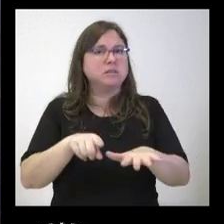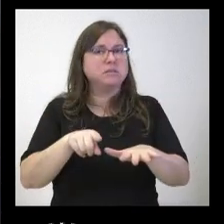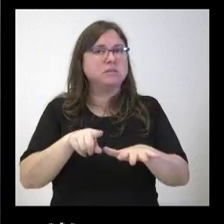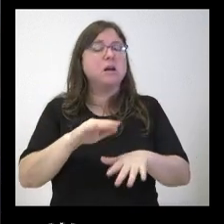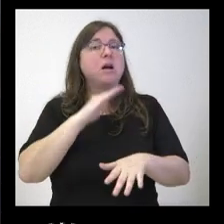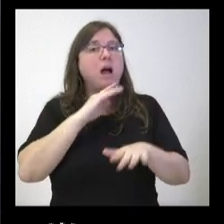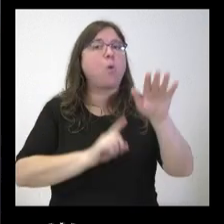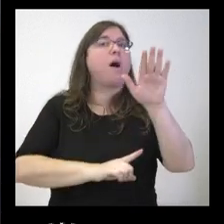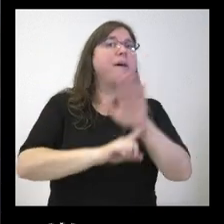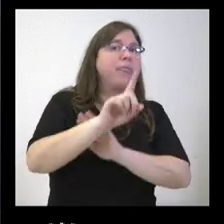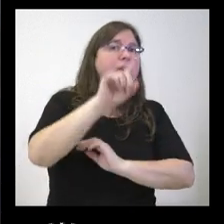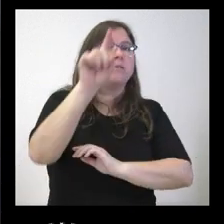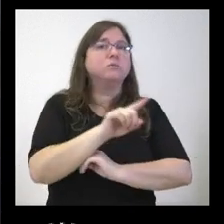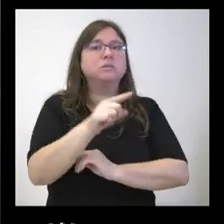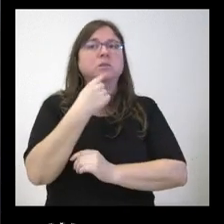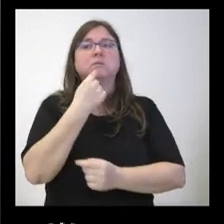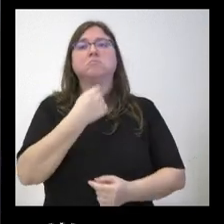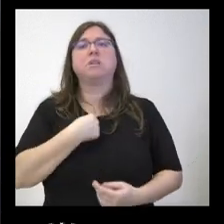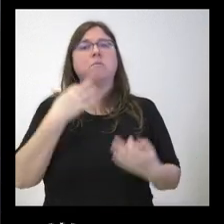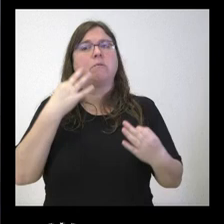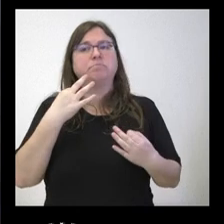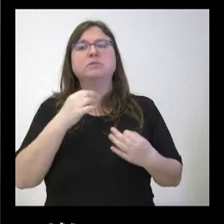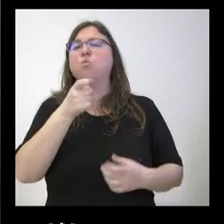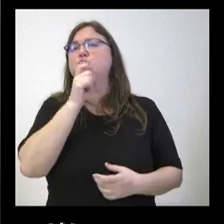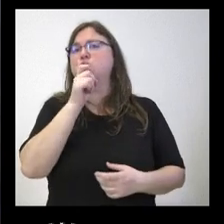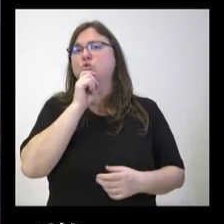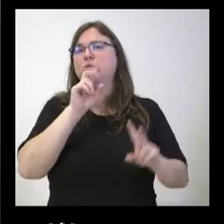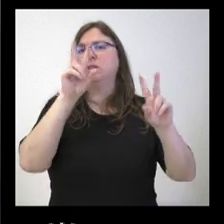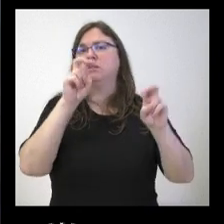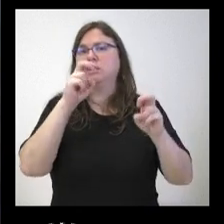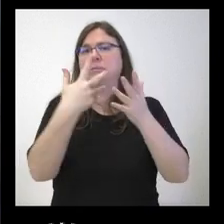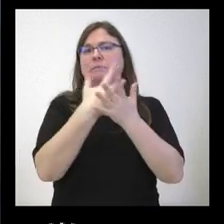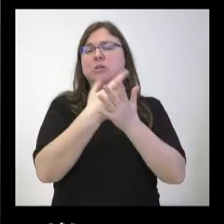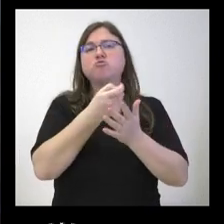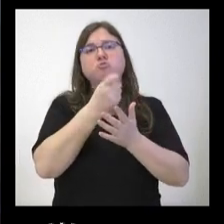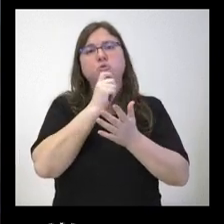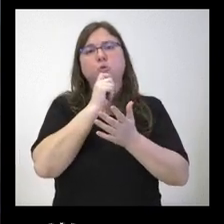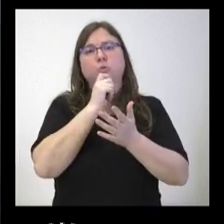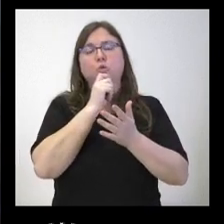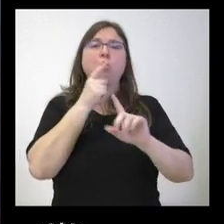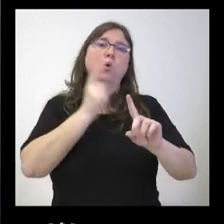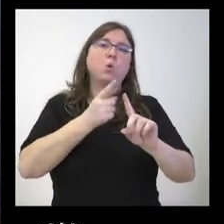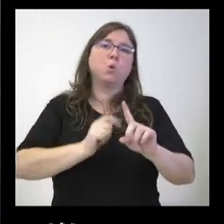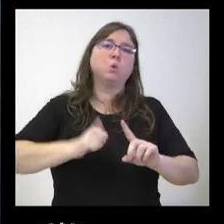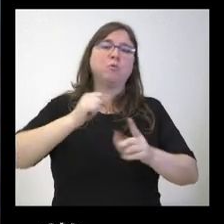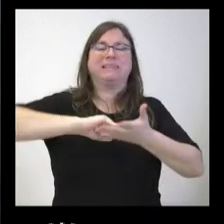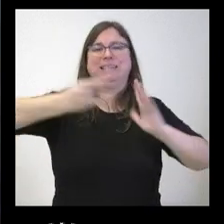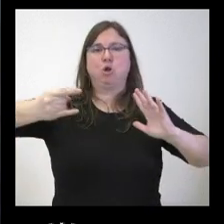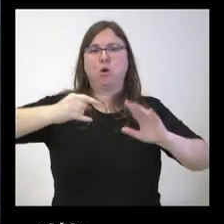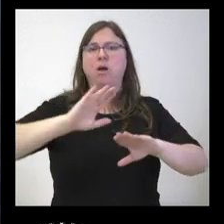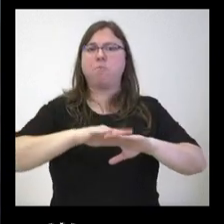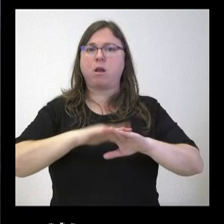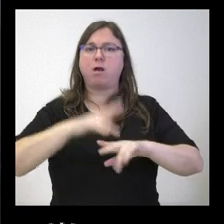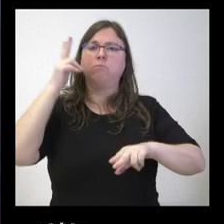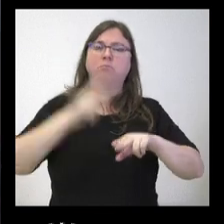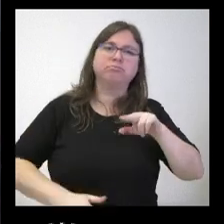avanzado si nos puede concretar en qué va a consistir cómo va a ser ese mayor uso de la tecnología y el big data para